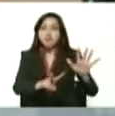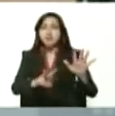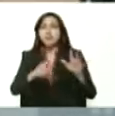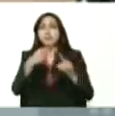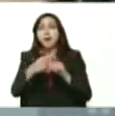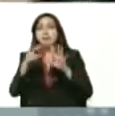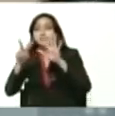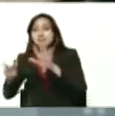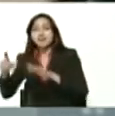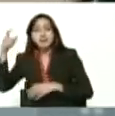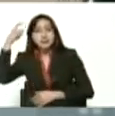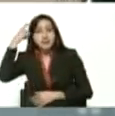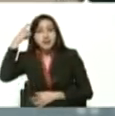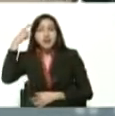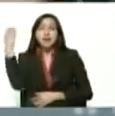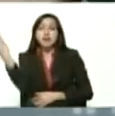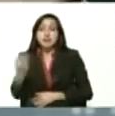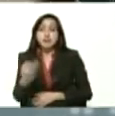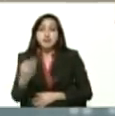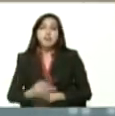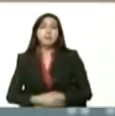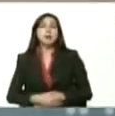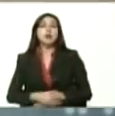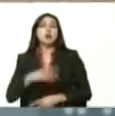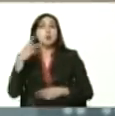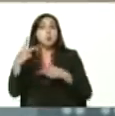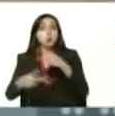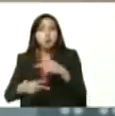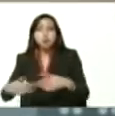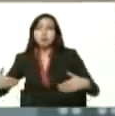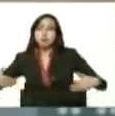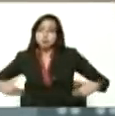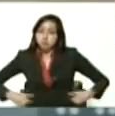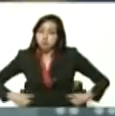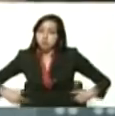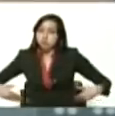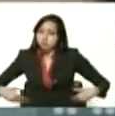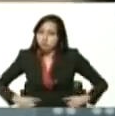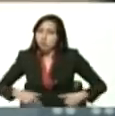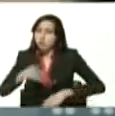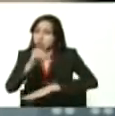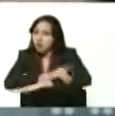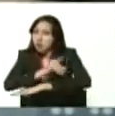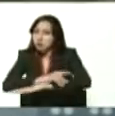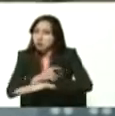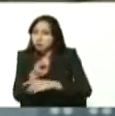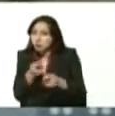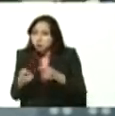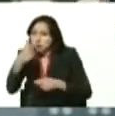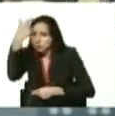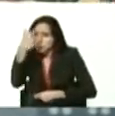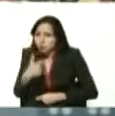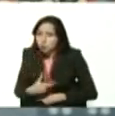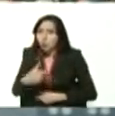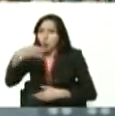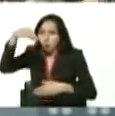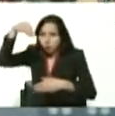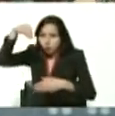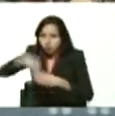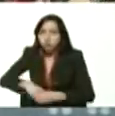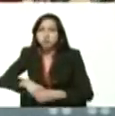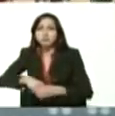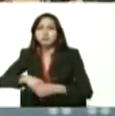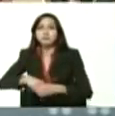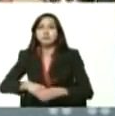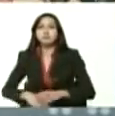siempre un proceso de sacrificio de disciplina de autocontrol 7 días de cuarentena